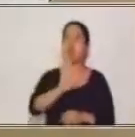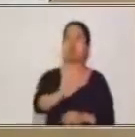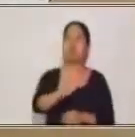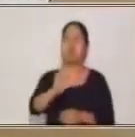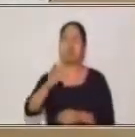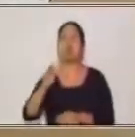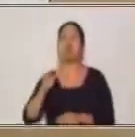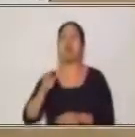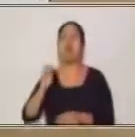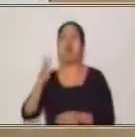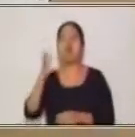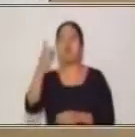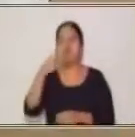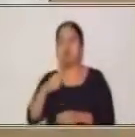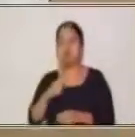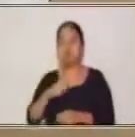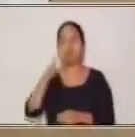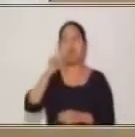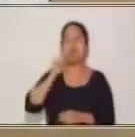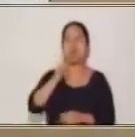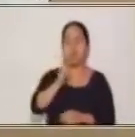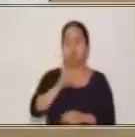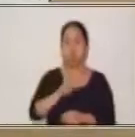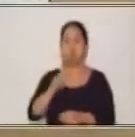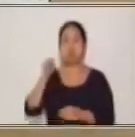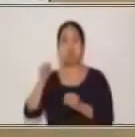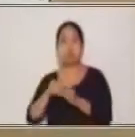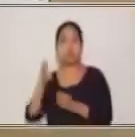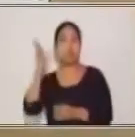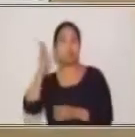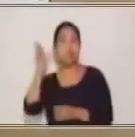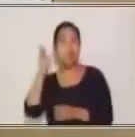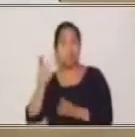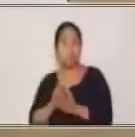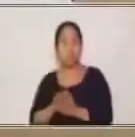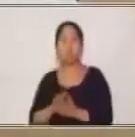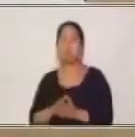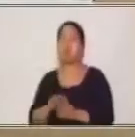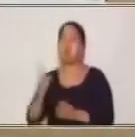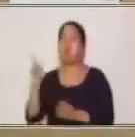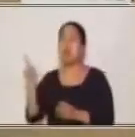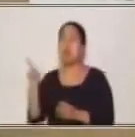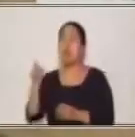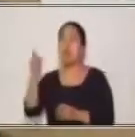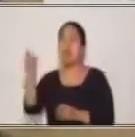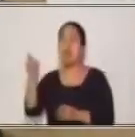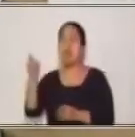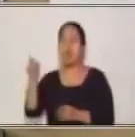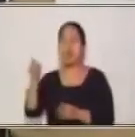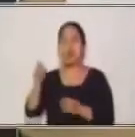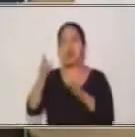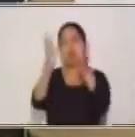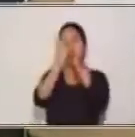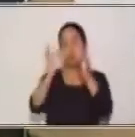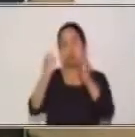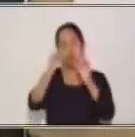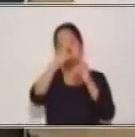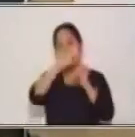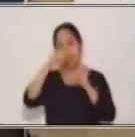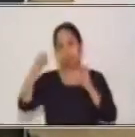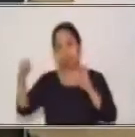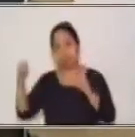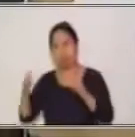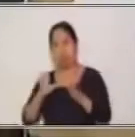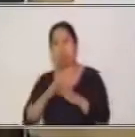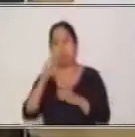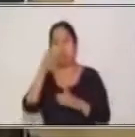escuches las oraciones y que logres distinguir los cambios que se da tanto en la persona o en la forma de